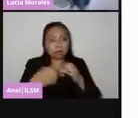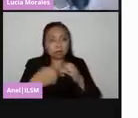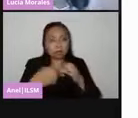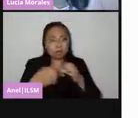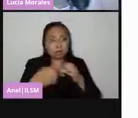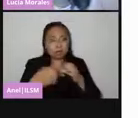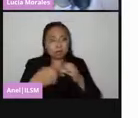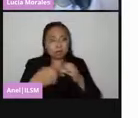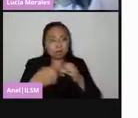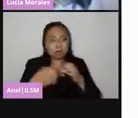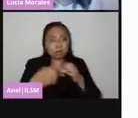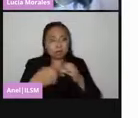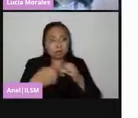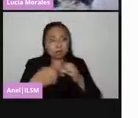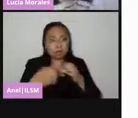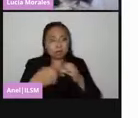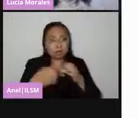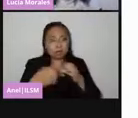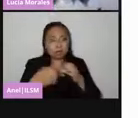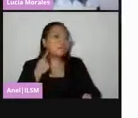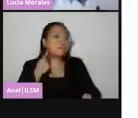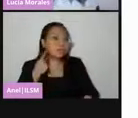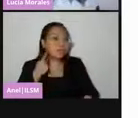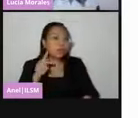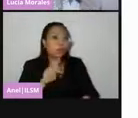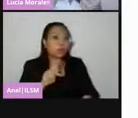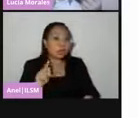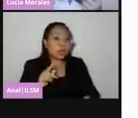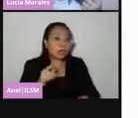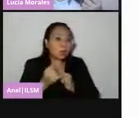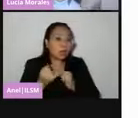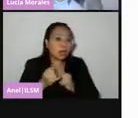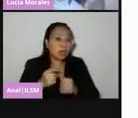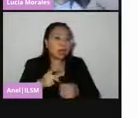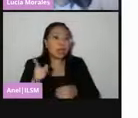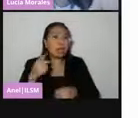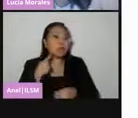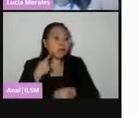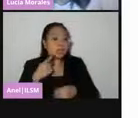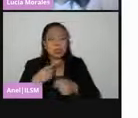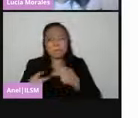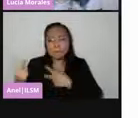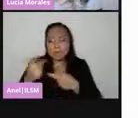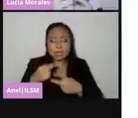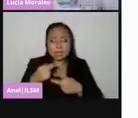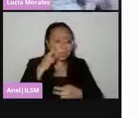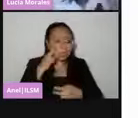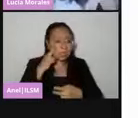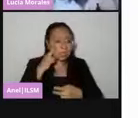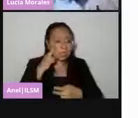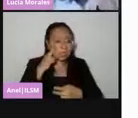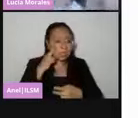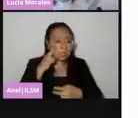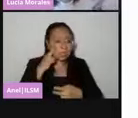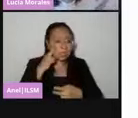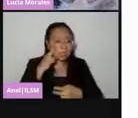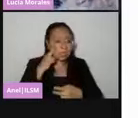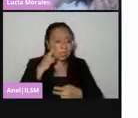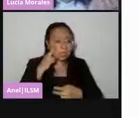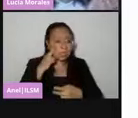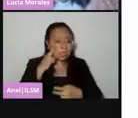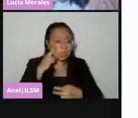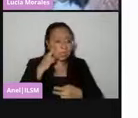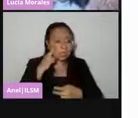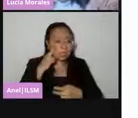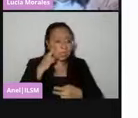caso observadores y observadoras electorales, porque son quienes dan certeza a este proceso, todo este